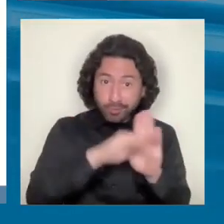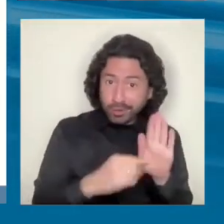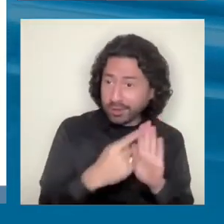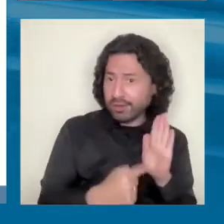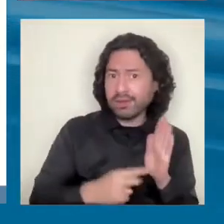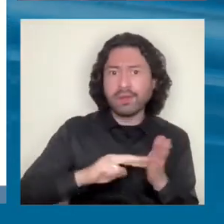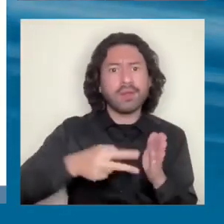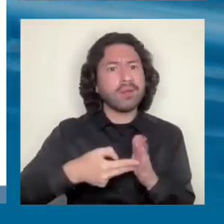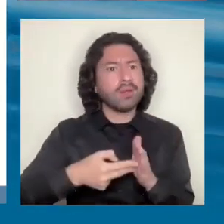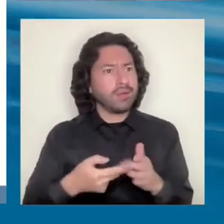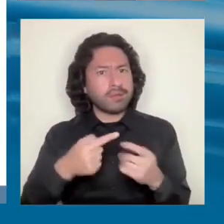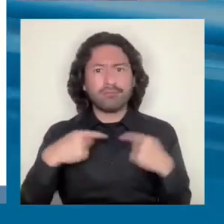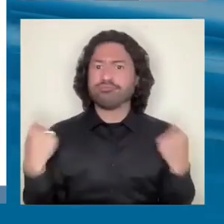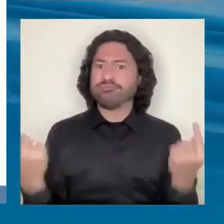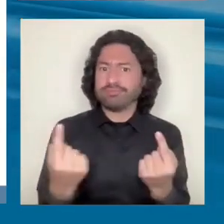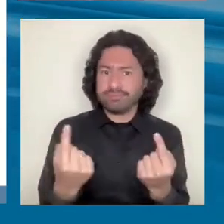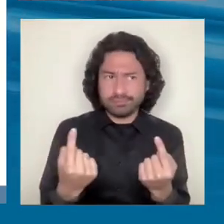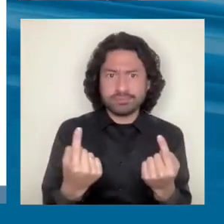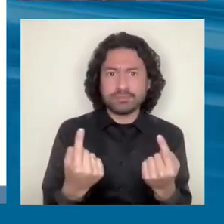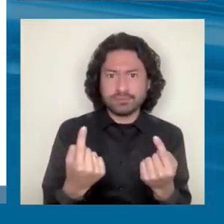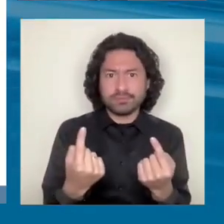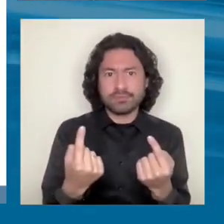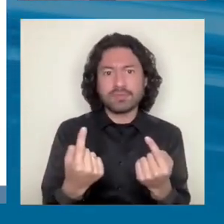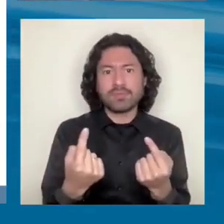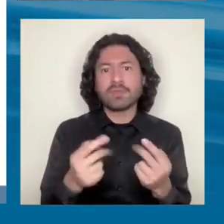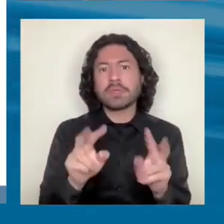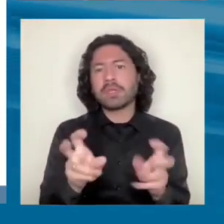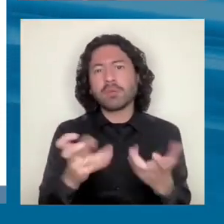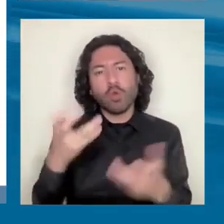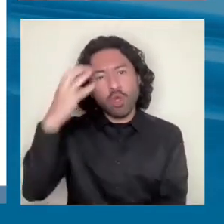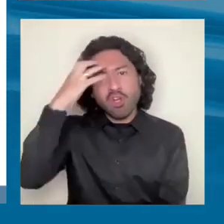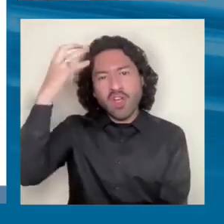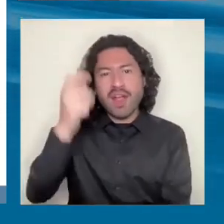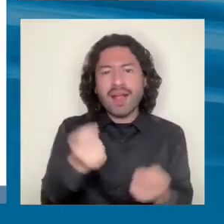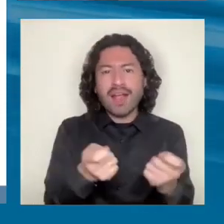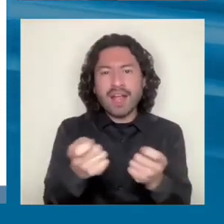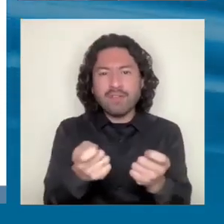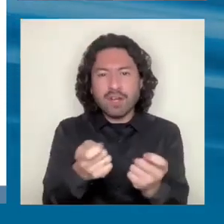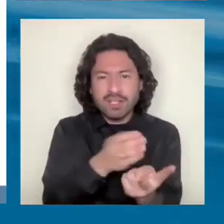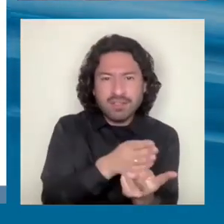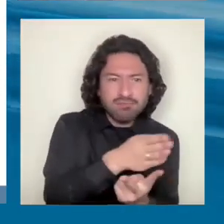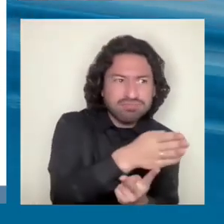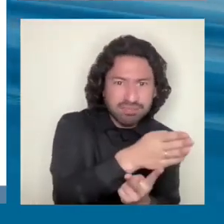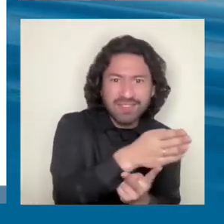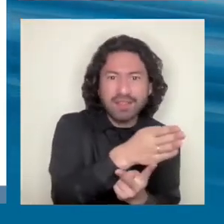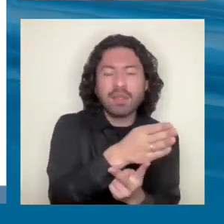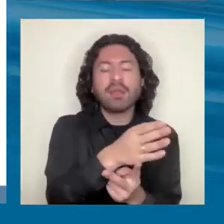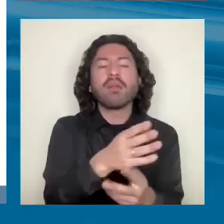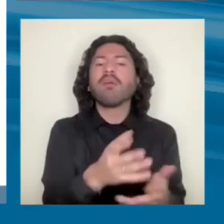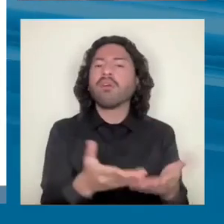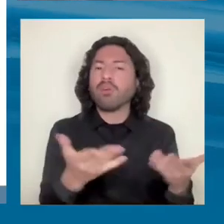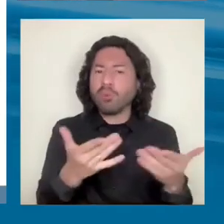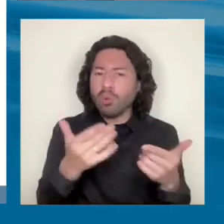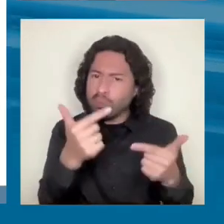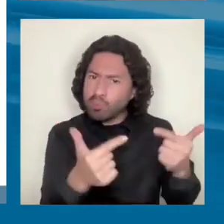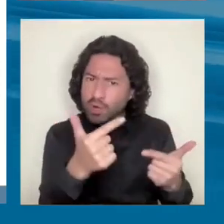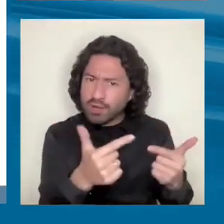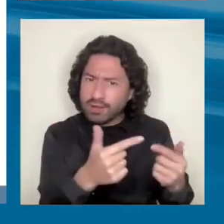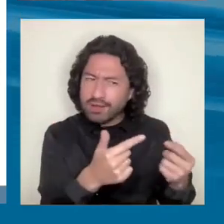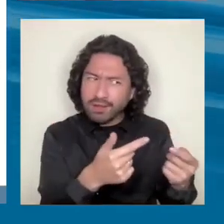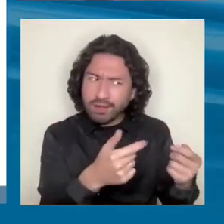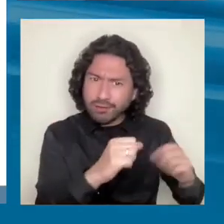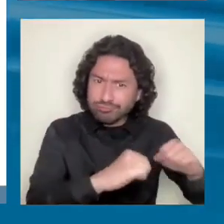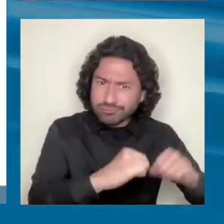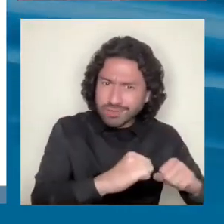multiactor, multinivel, el tema de la gobernanza. Y esta es una diferencia con las políticas industriales tal como las está